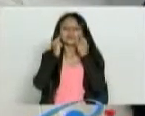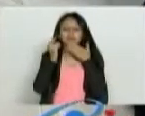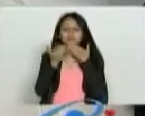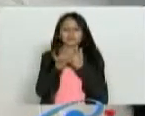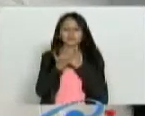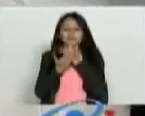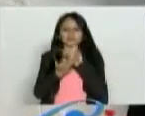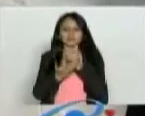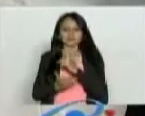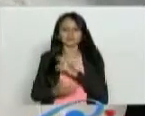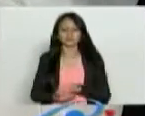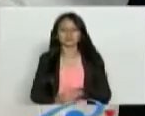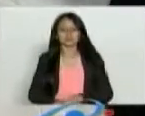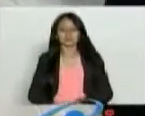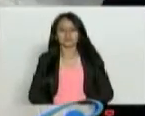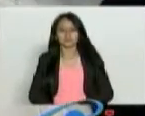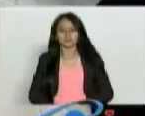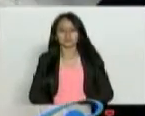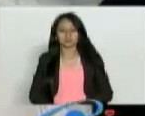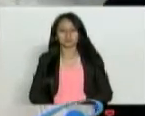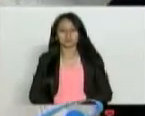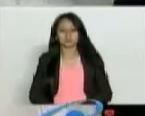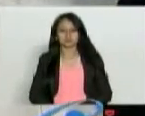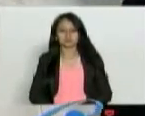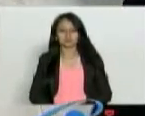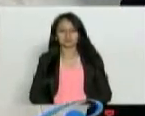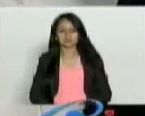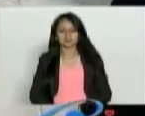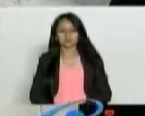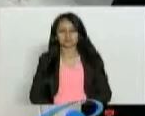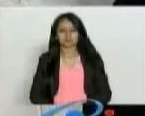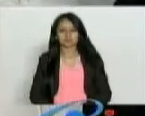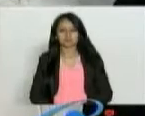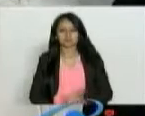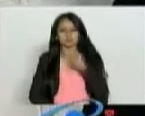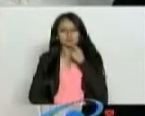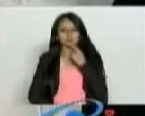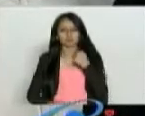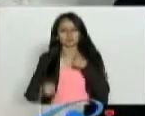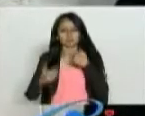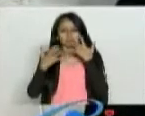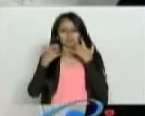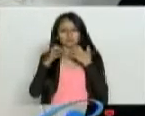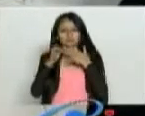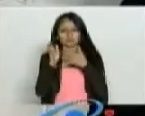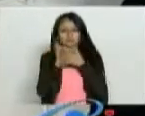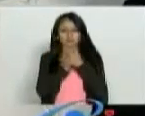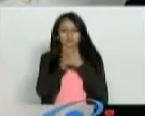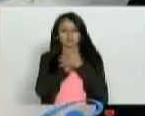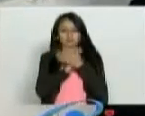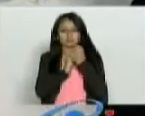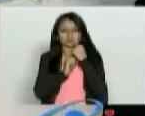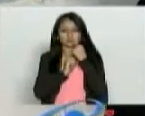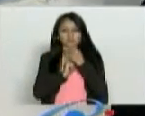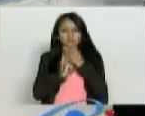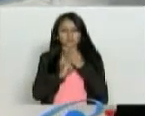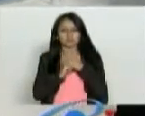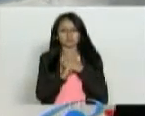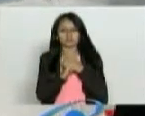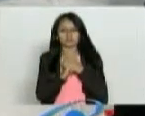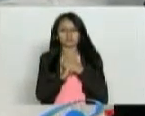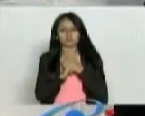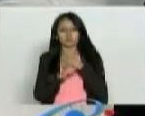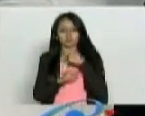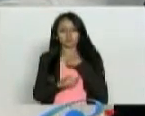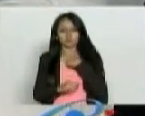respuesta. A usted. Mire, una cosa que yo les quiero decir a ustedes. Si la